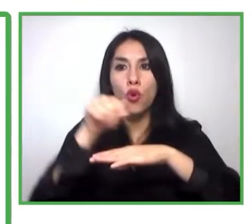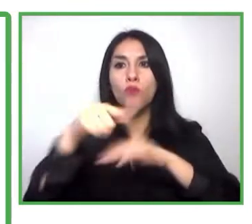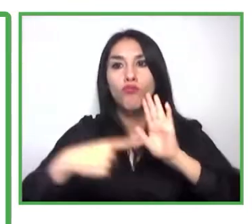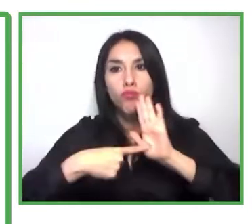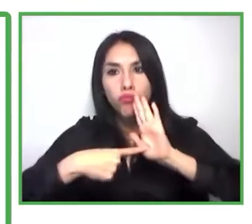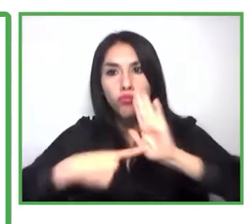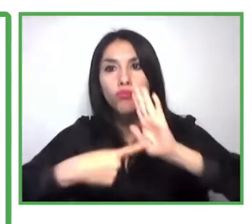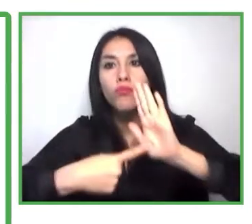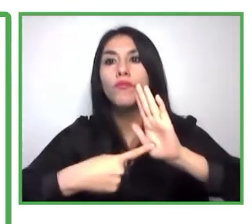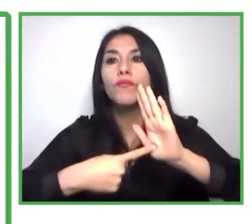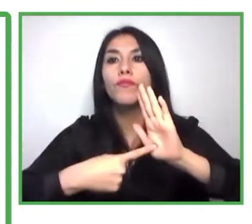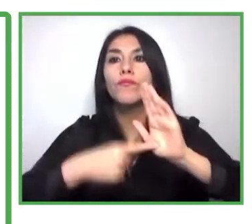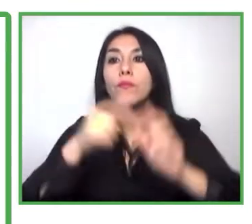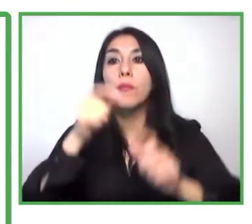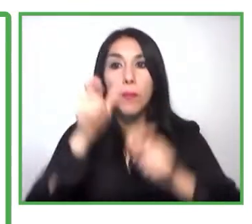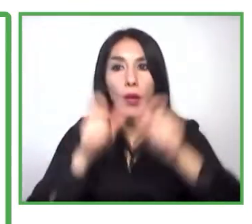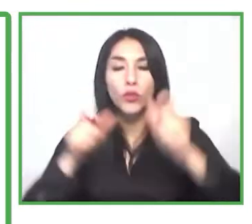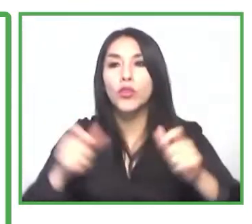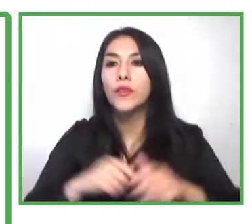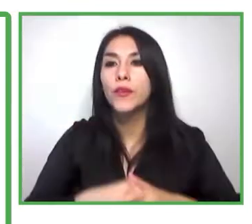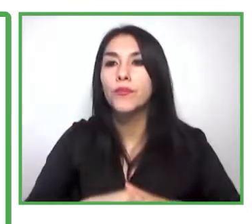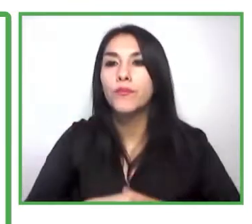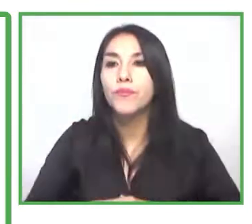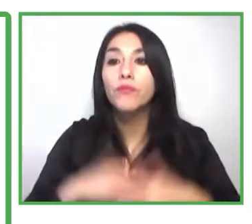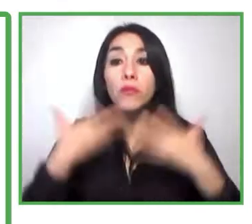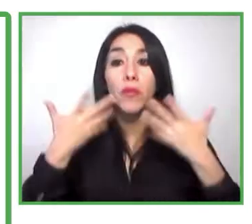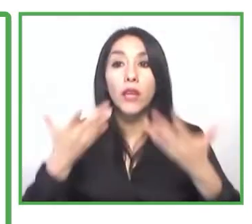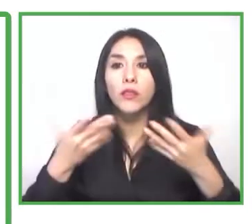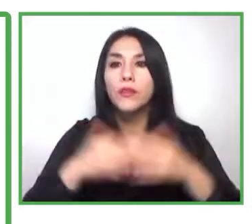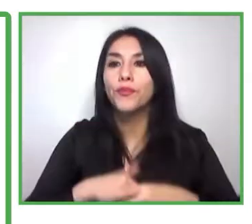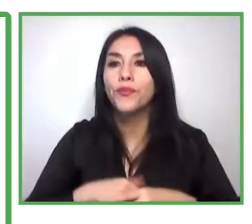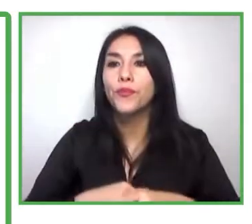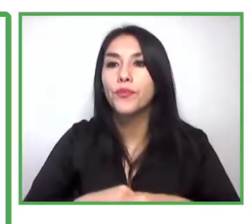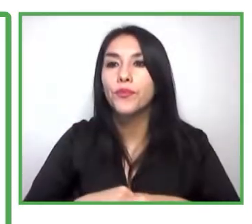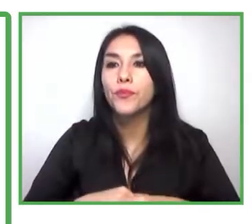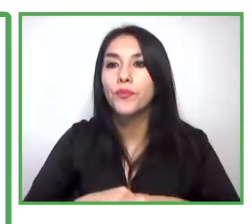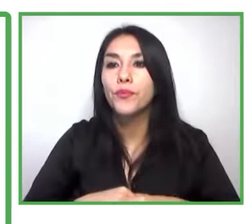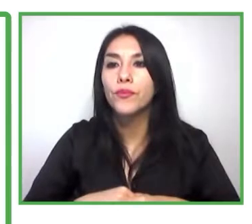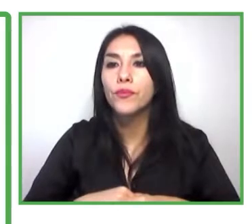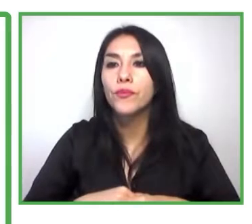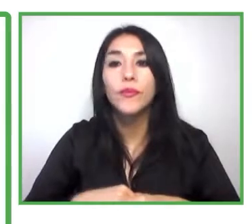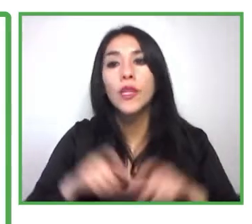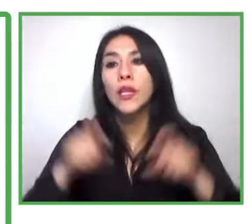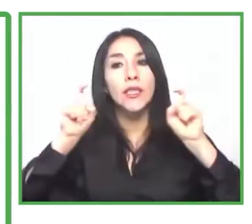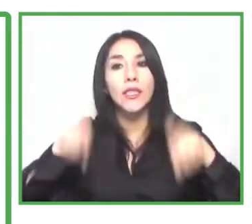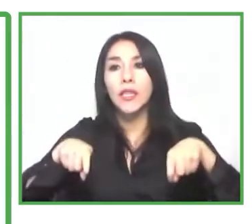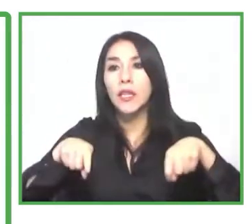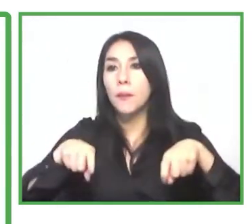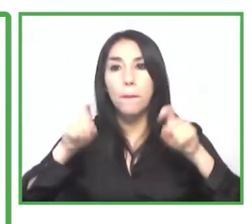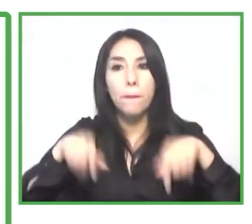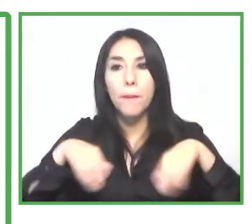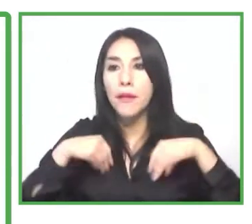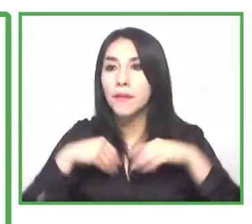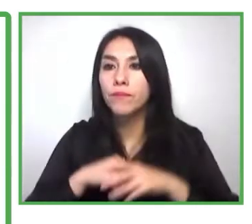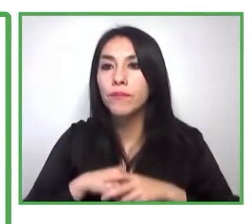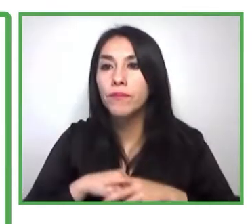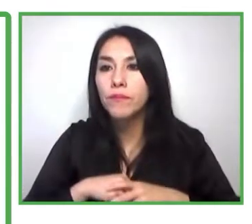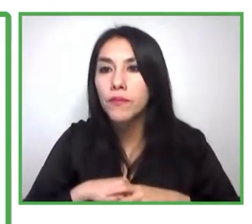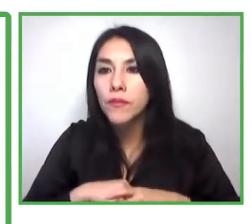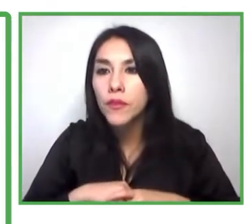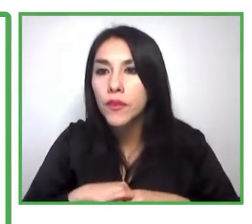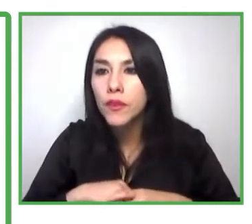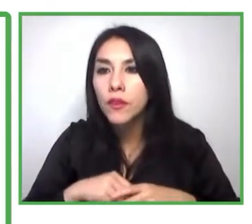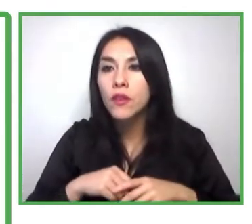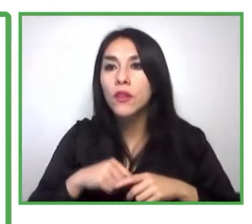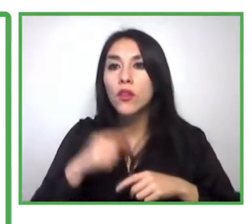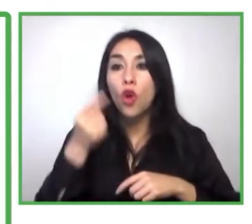vista, tienen que someterse a cierto una responsabilidad social donde la diversidad es un valor y tiene que ser una realidad. Y por